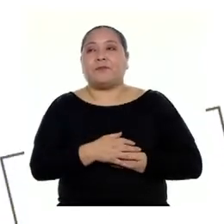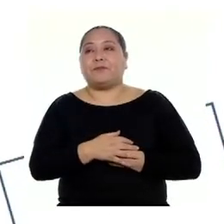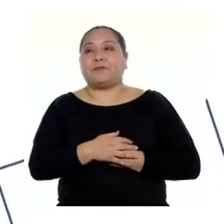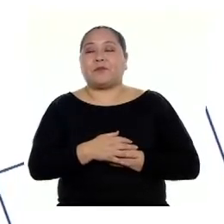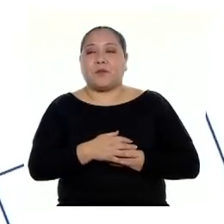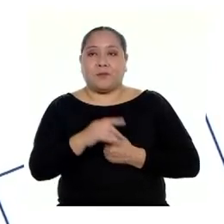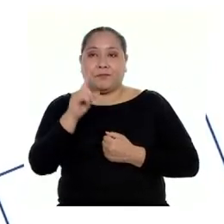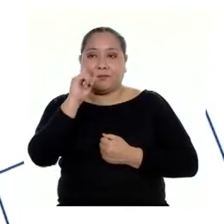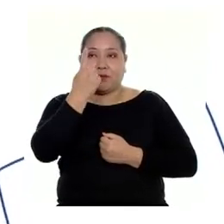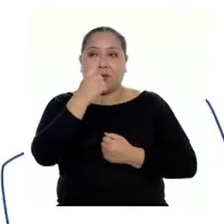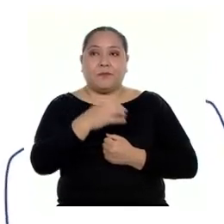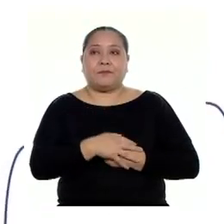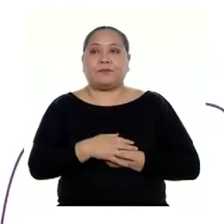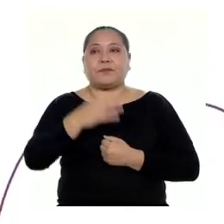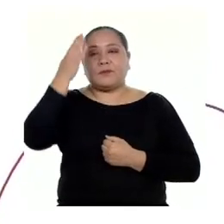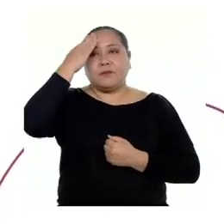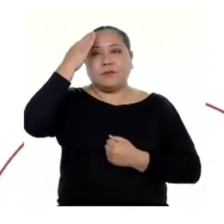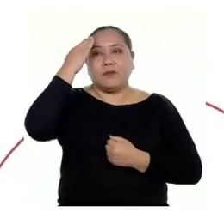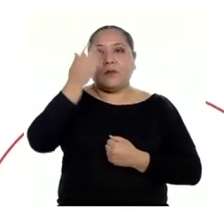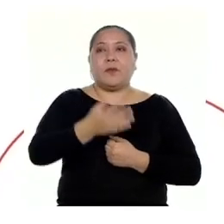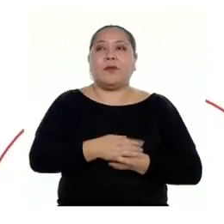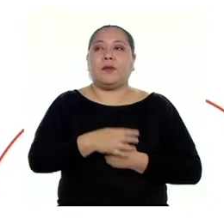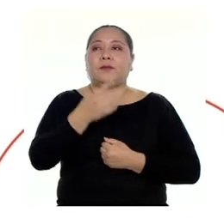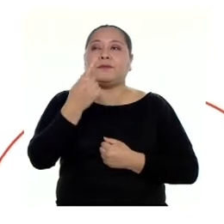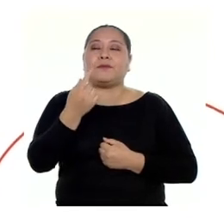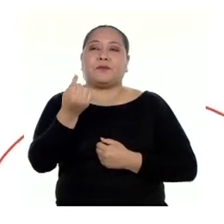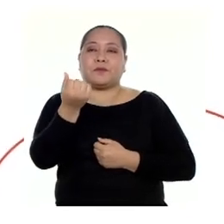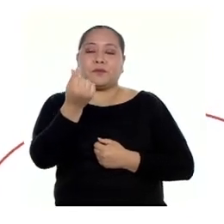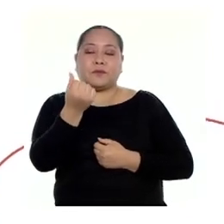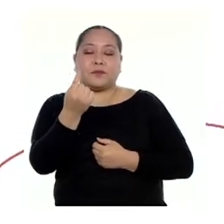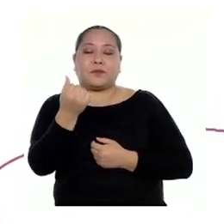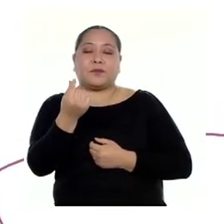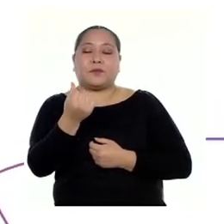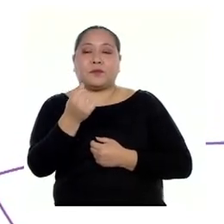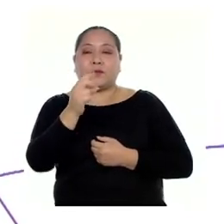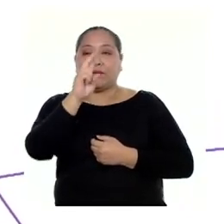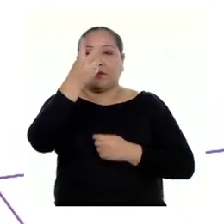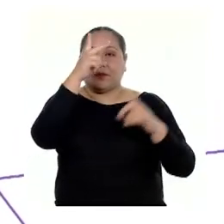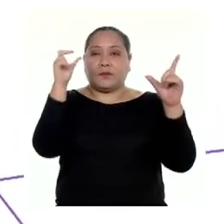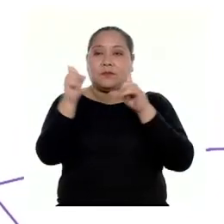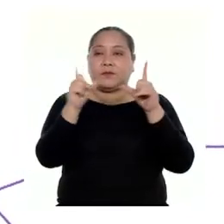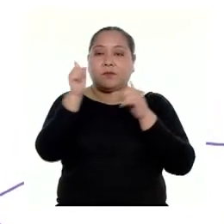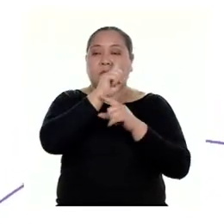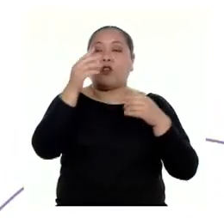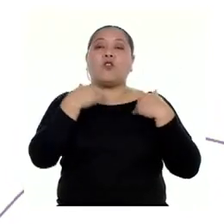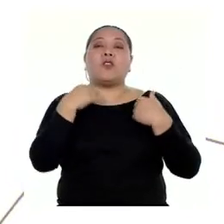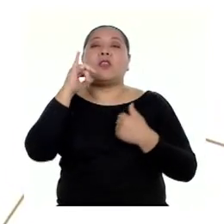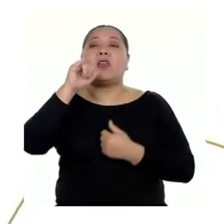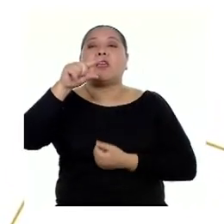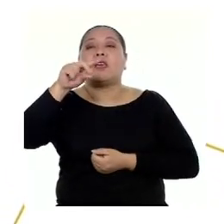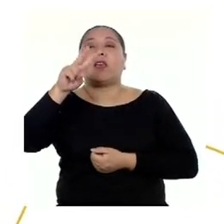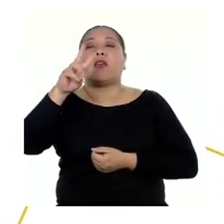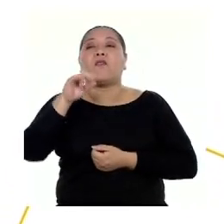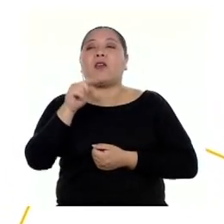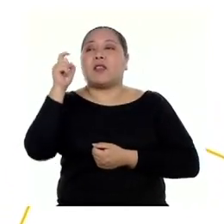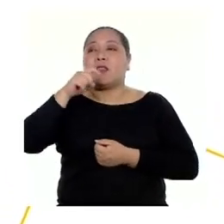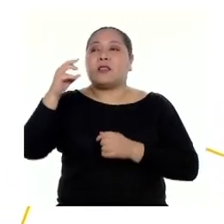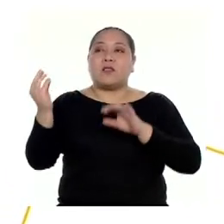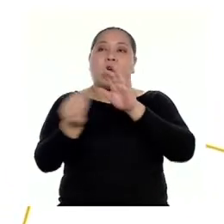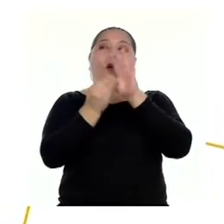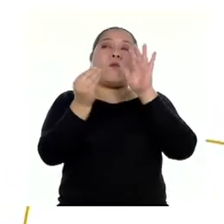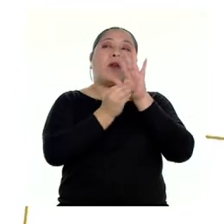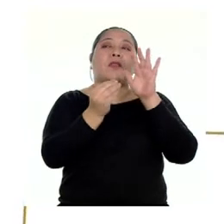En primer lugar, sabemos que el precio del segundo televisor no incluye el IGB, así que debemos